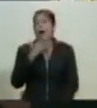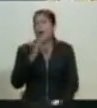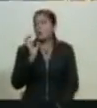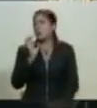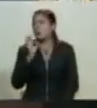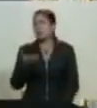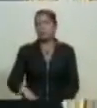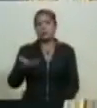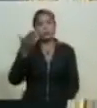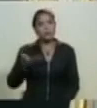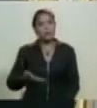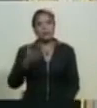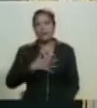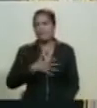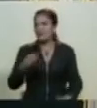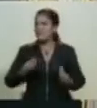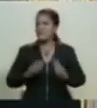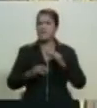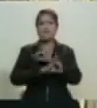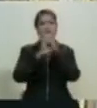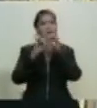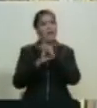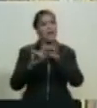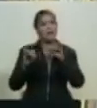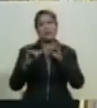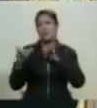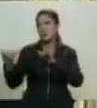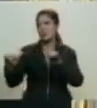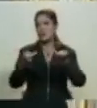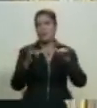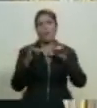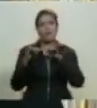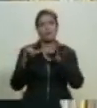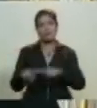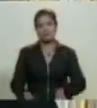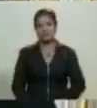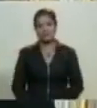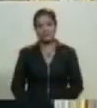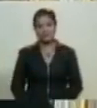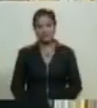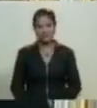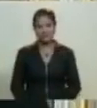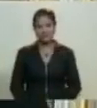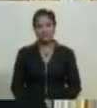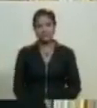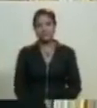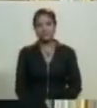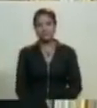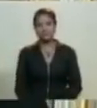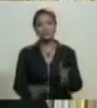trascendente que lo hacía vivir feliz con su semejante así